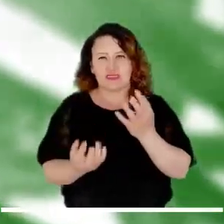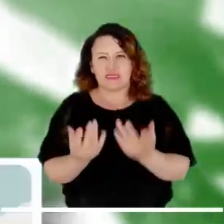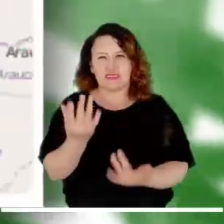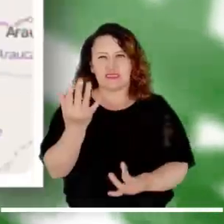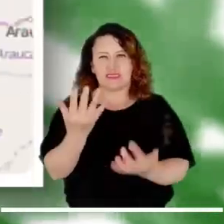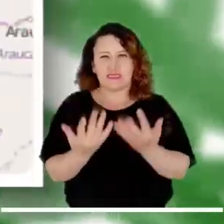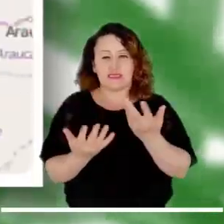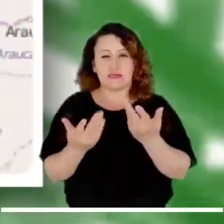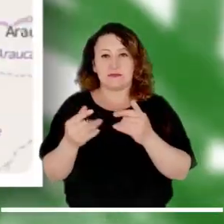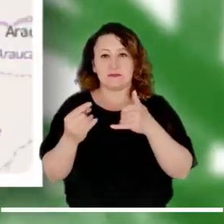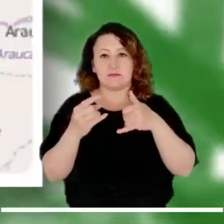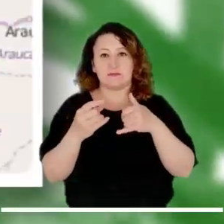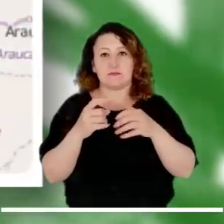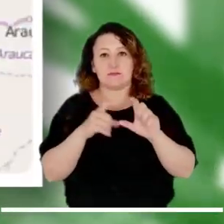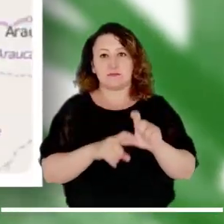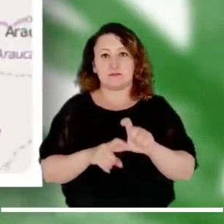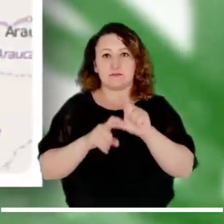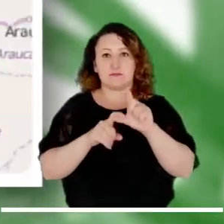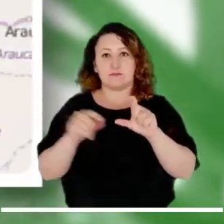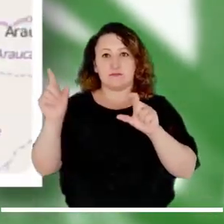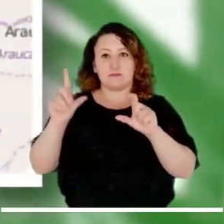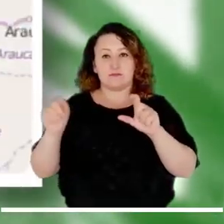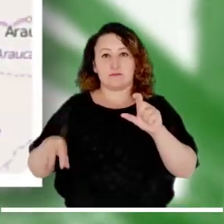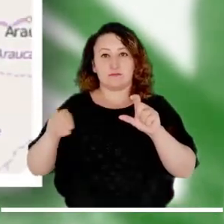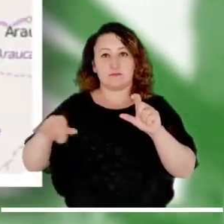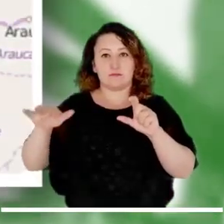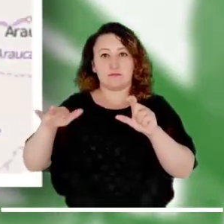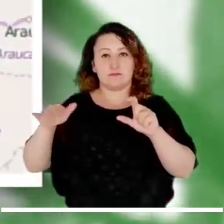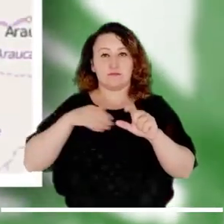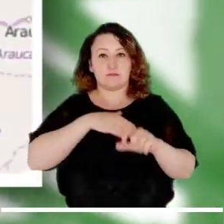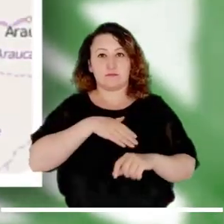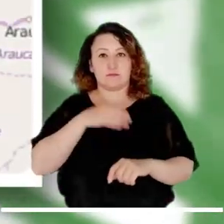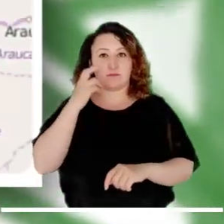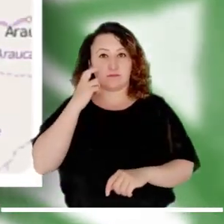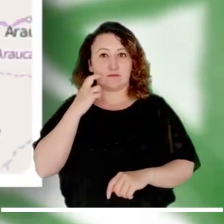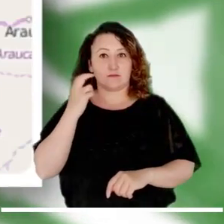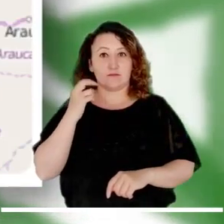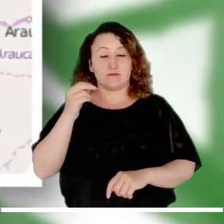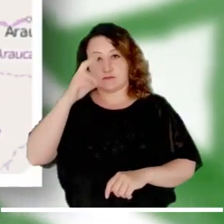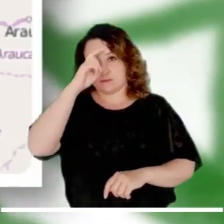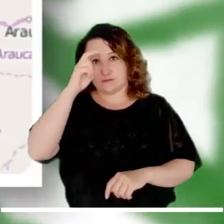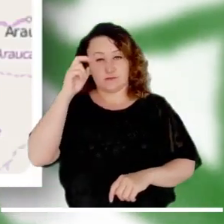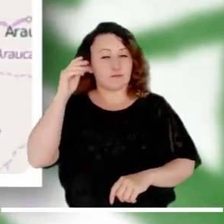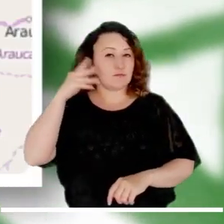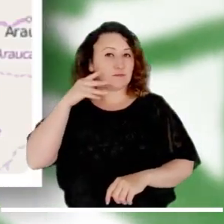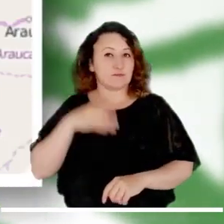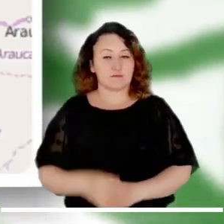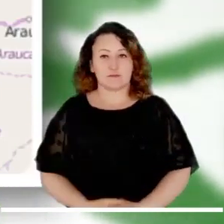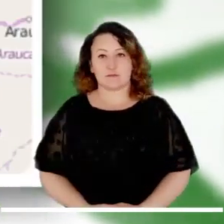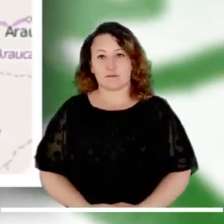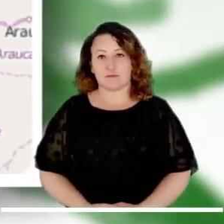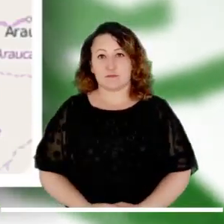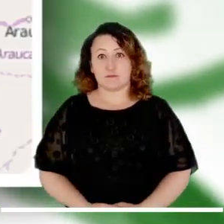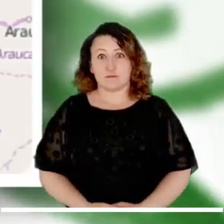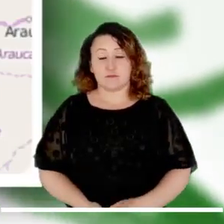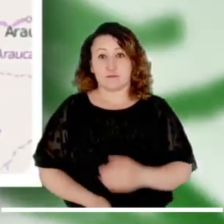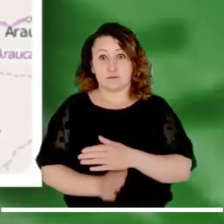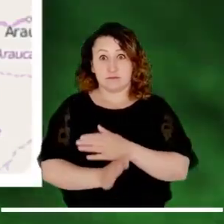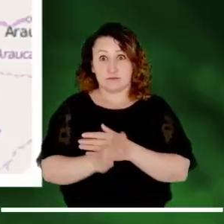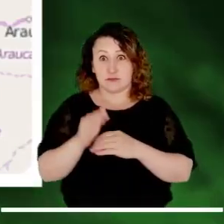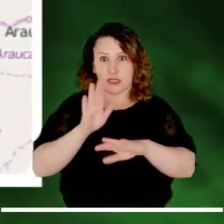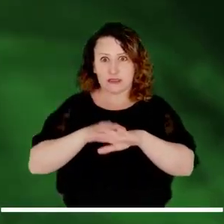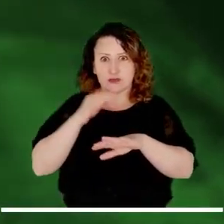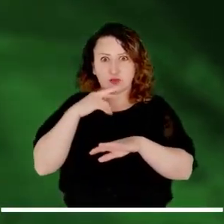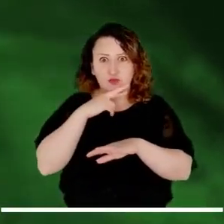Alerta roja por probables incendios en La Guajira, Cesar, Magdalena, Bolívar, Chocó, Huila y norte de Santander.